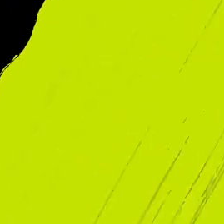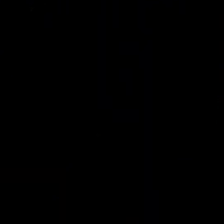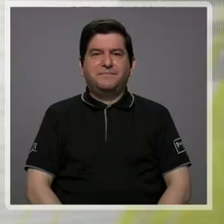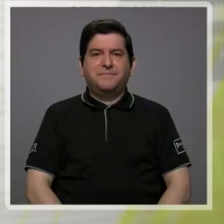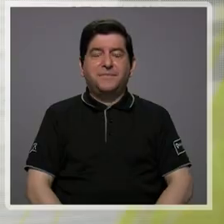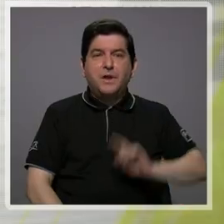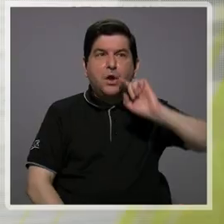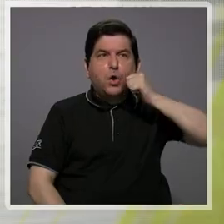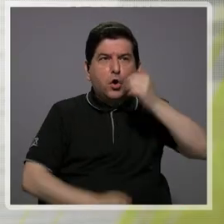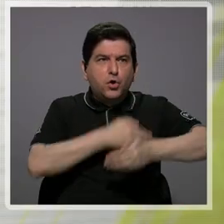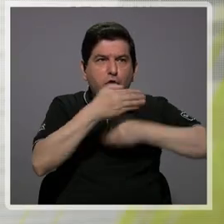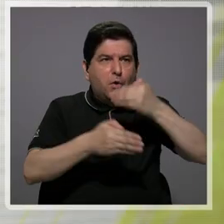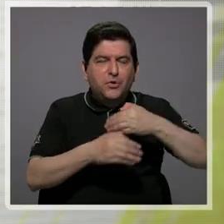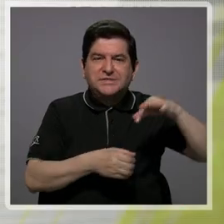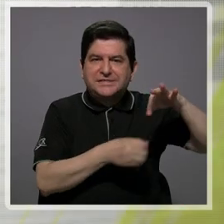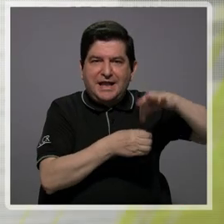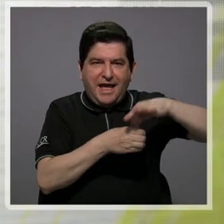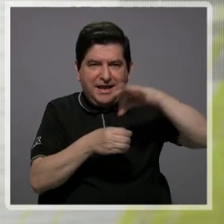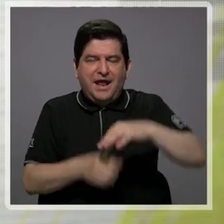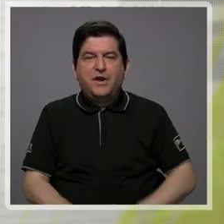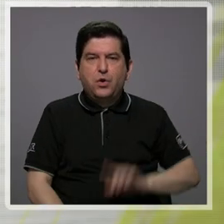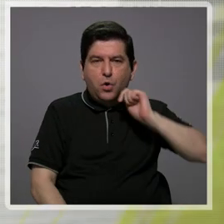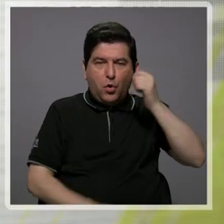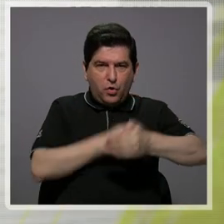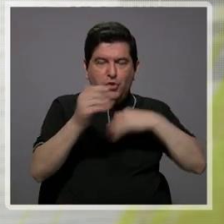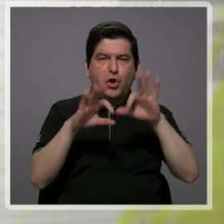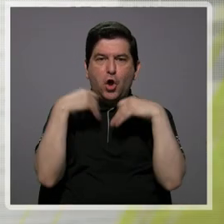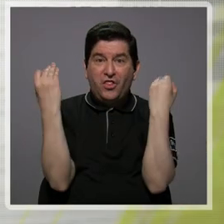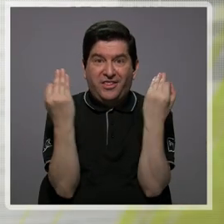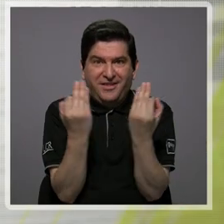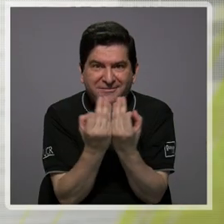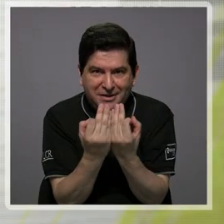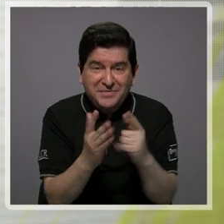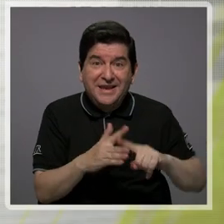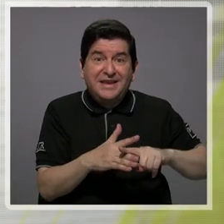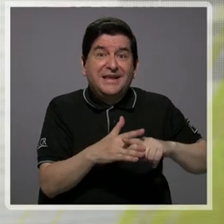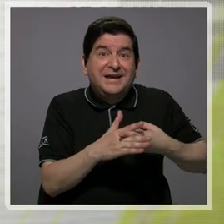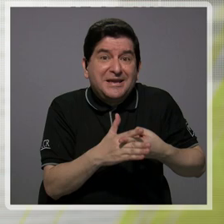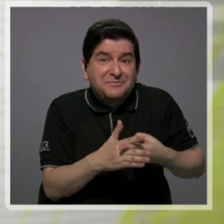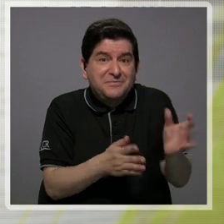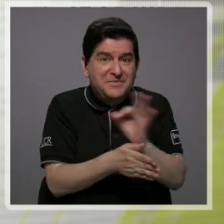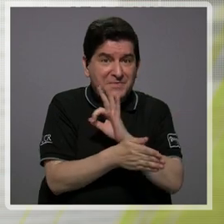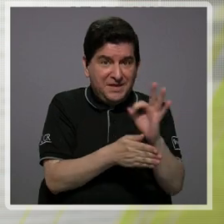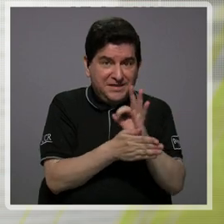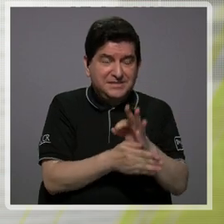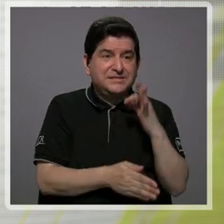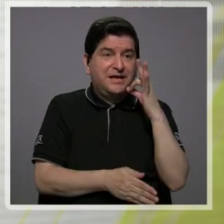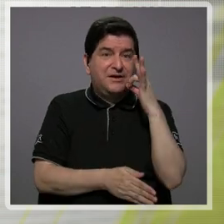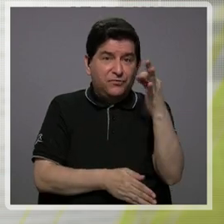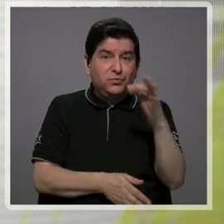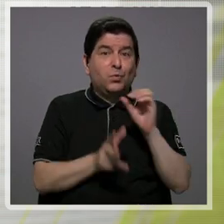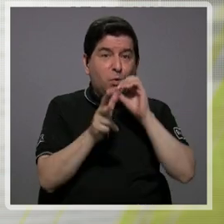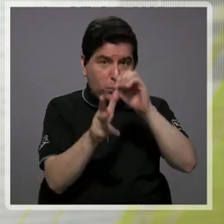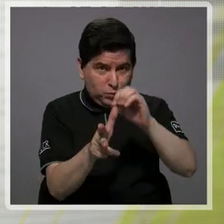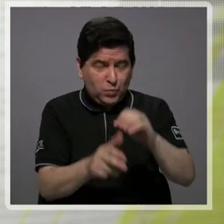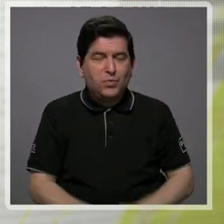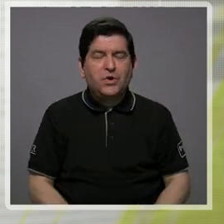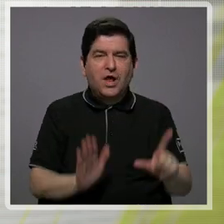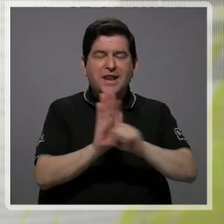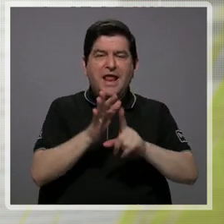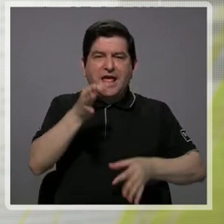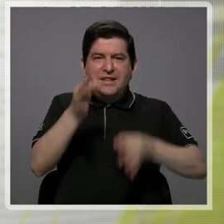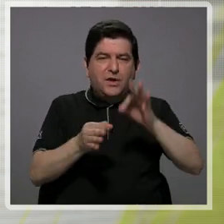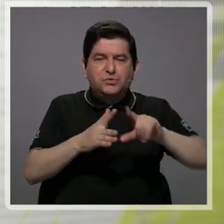Código Procesal Agrario, Código Procesal de Familia que comienza a regir en el próximo octubre, Ley de